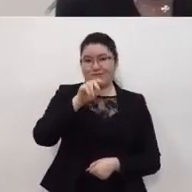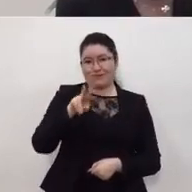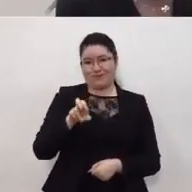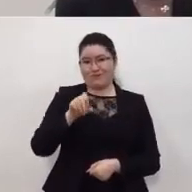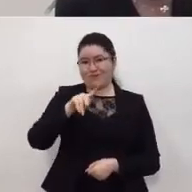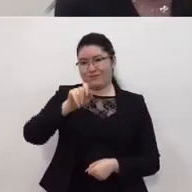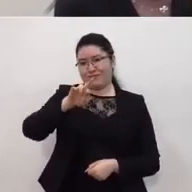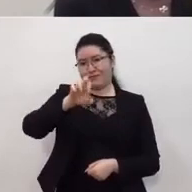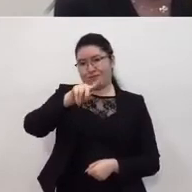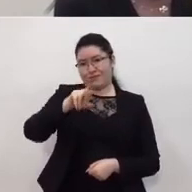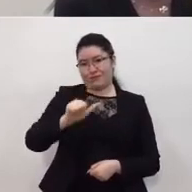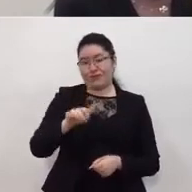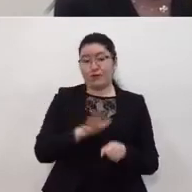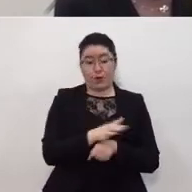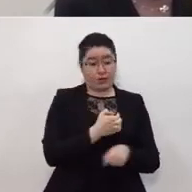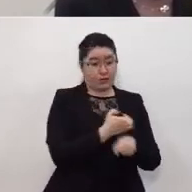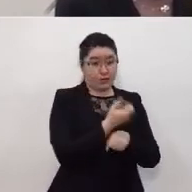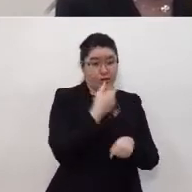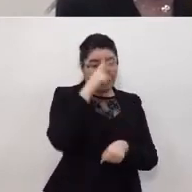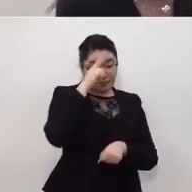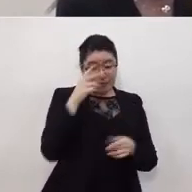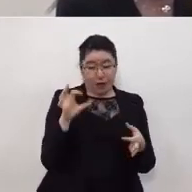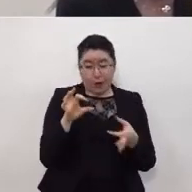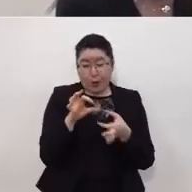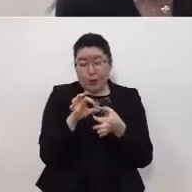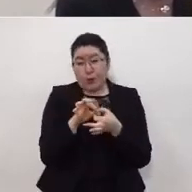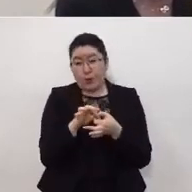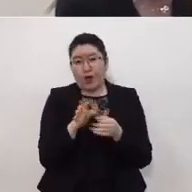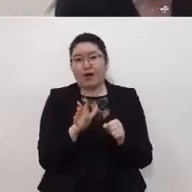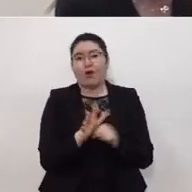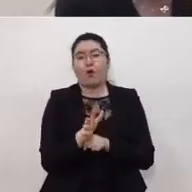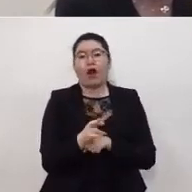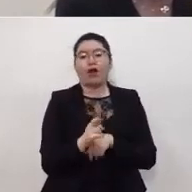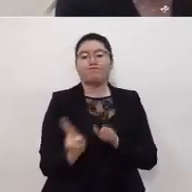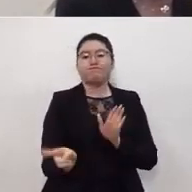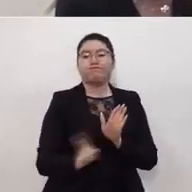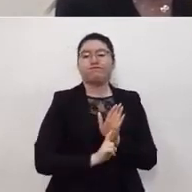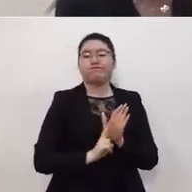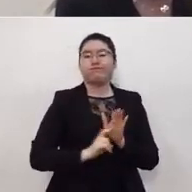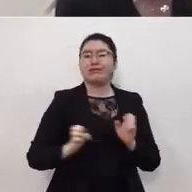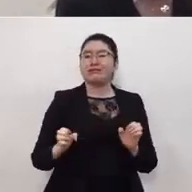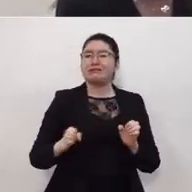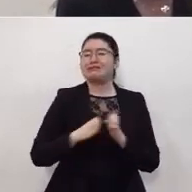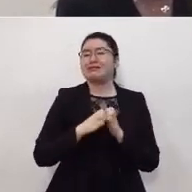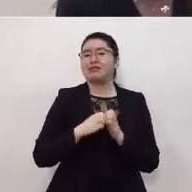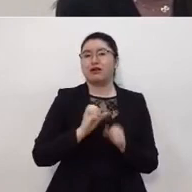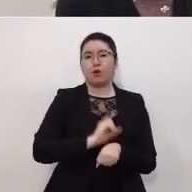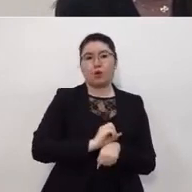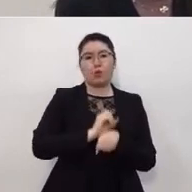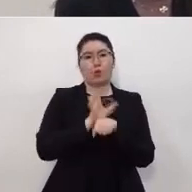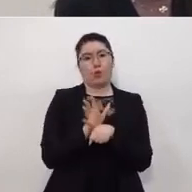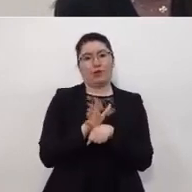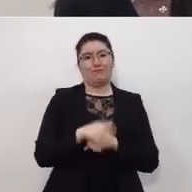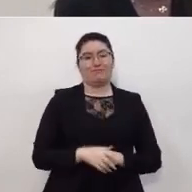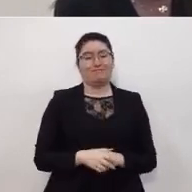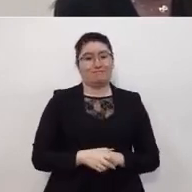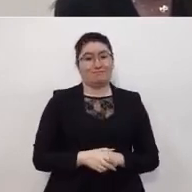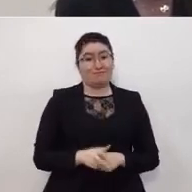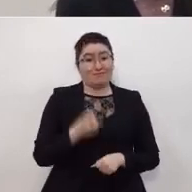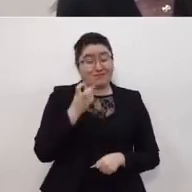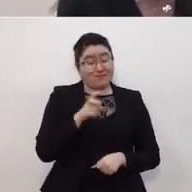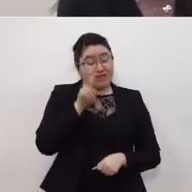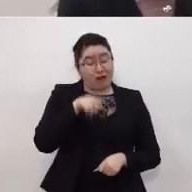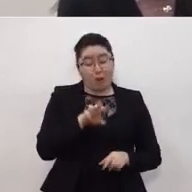que ocupa en el Estado de México estados de alerta por COVID. Esto contribuyó